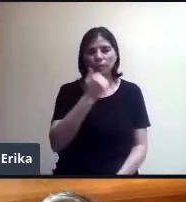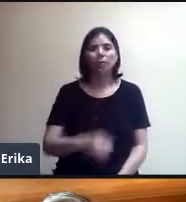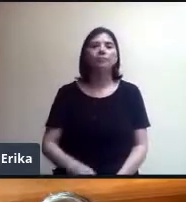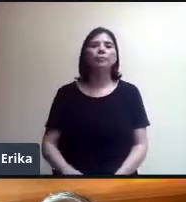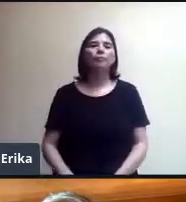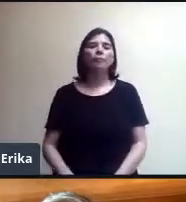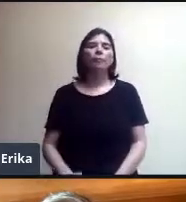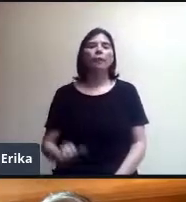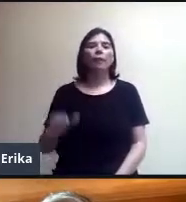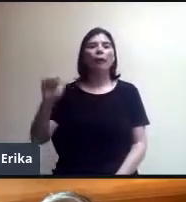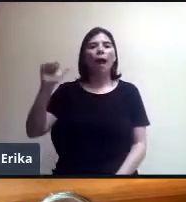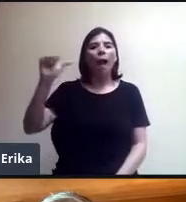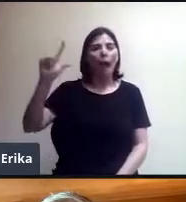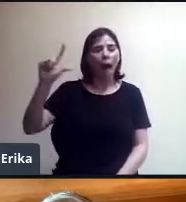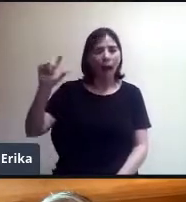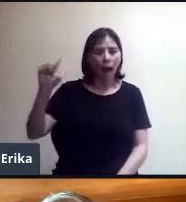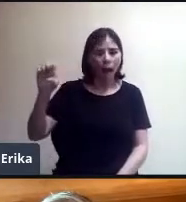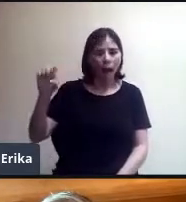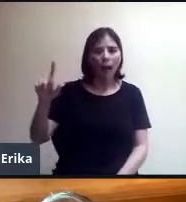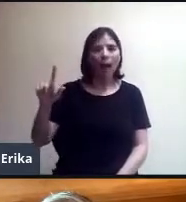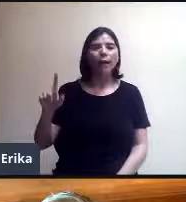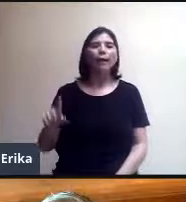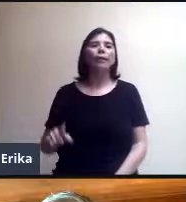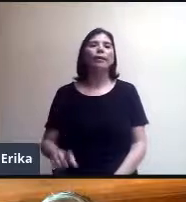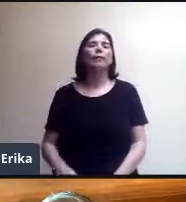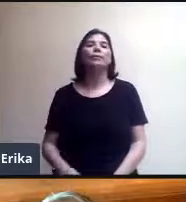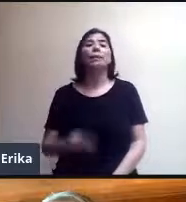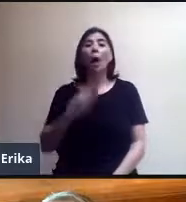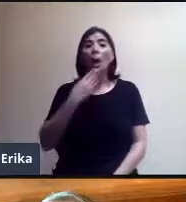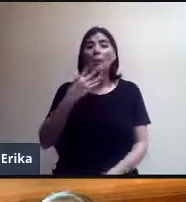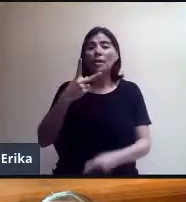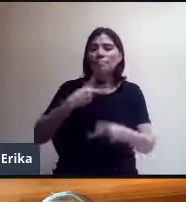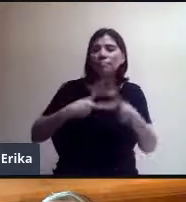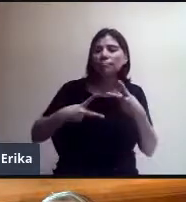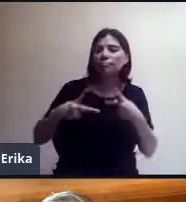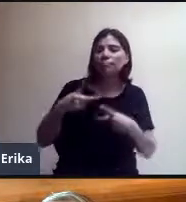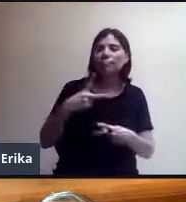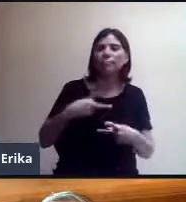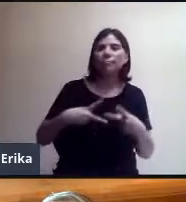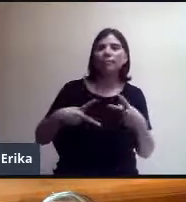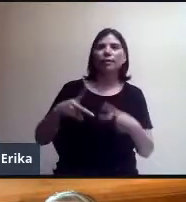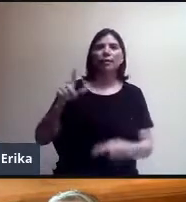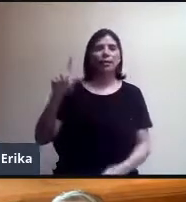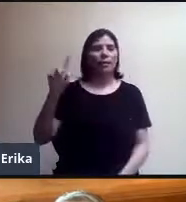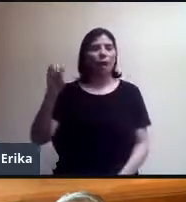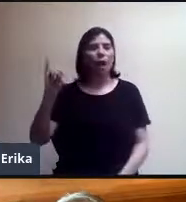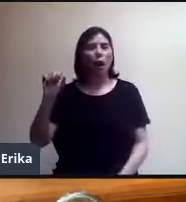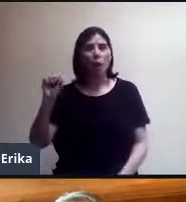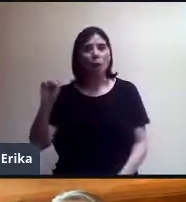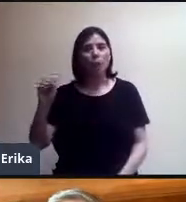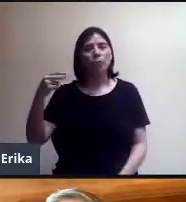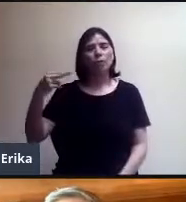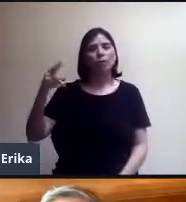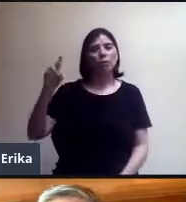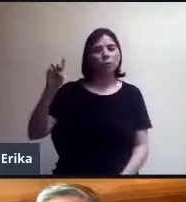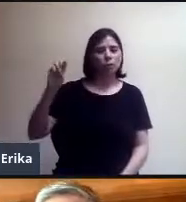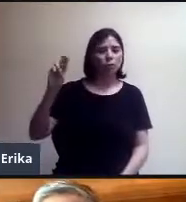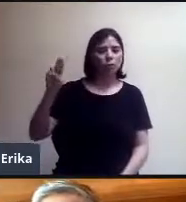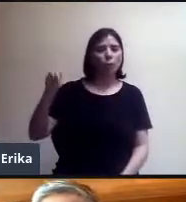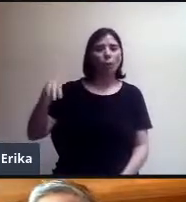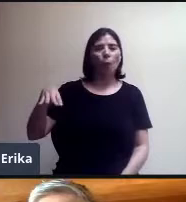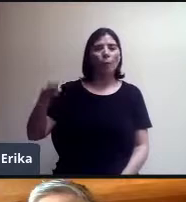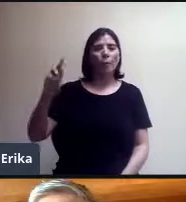Ale, interrumpo tantito para darle la bienvenida al doctor Luis Humberto Fernández, el titular de la Autoridad